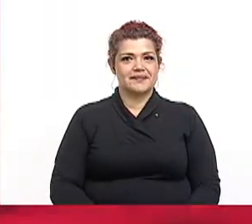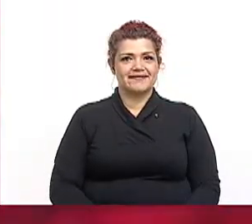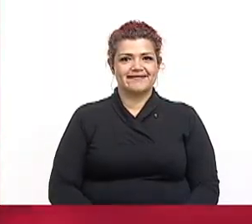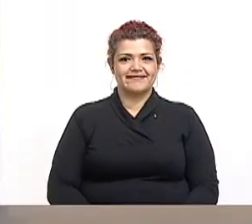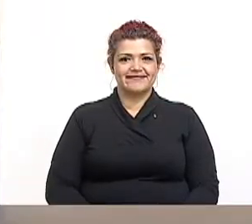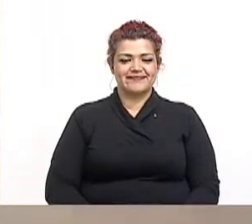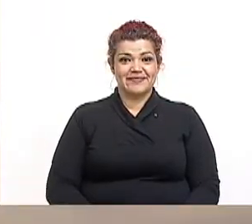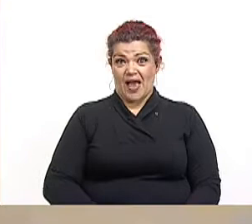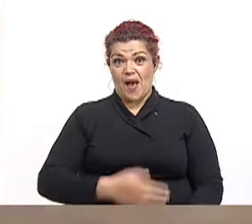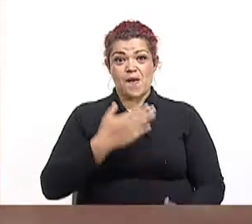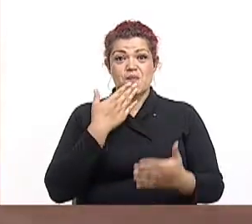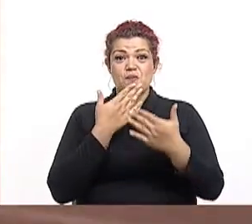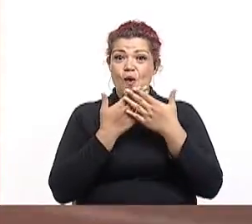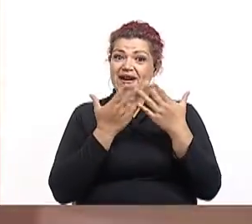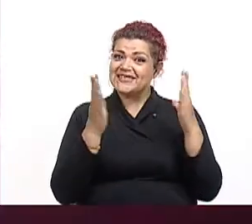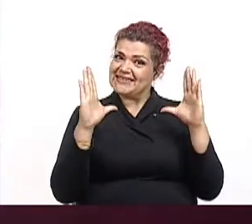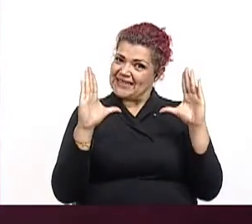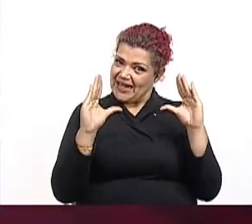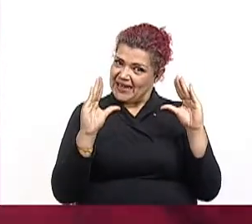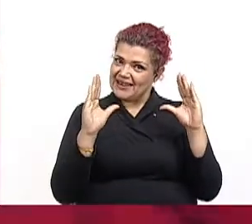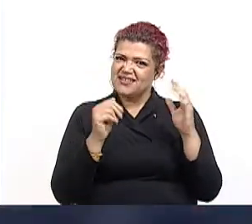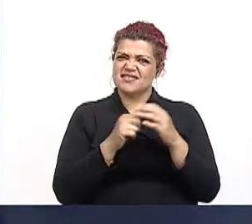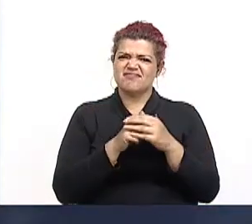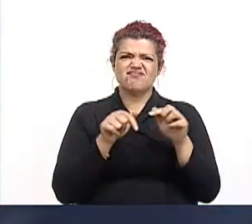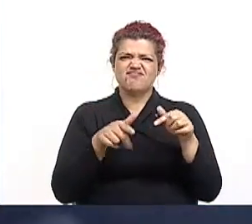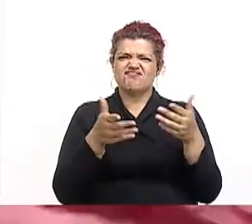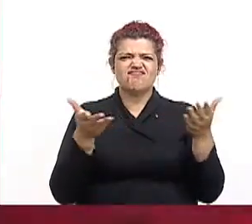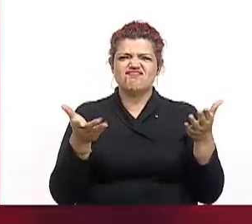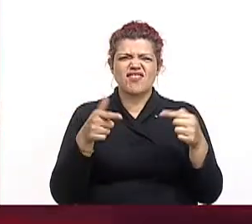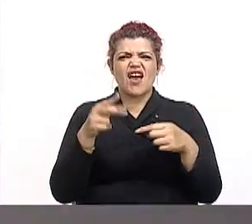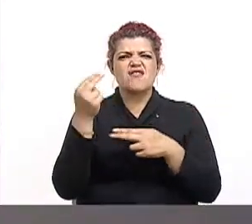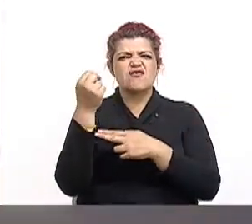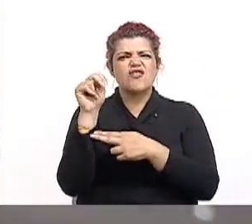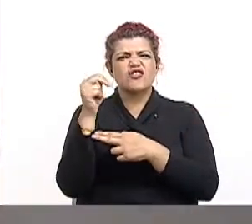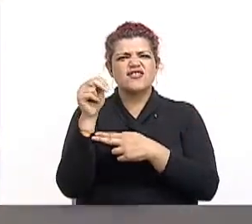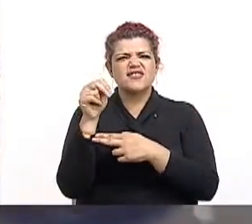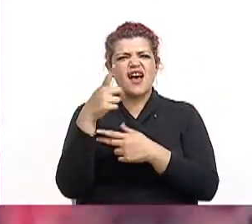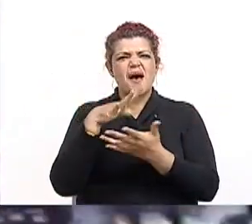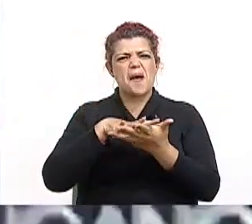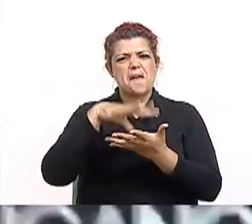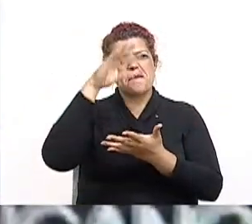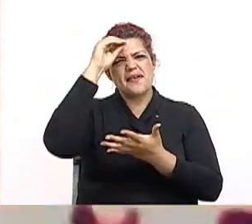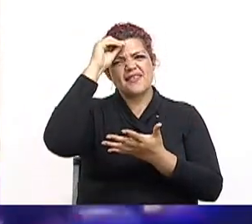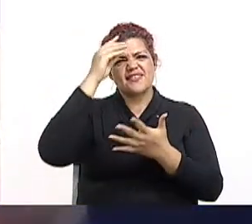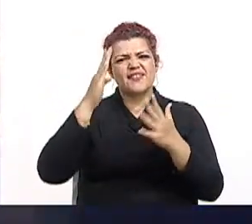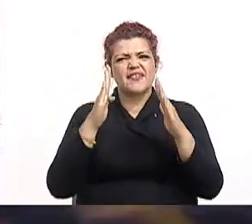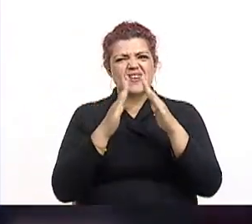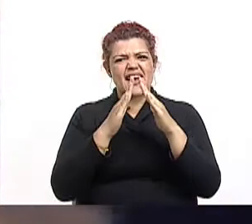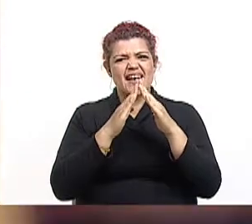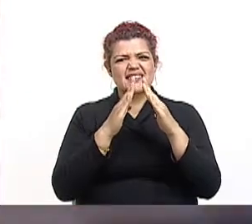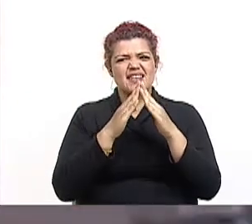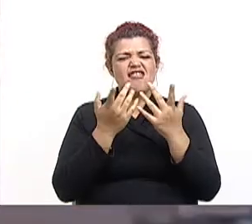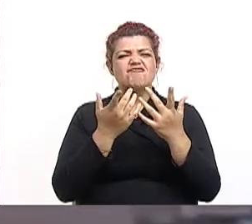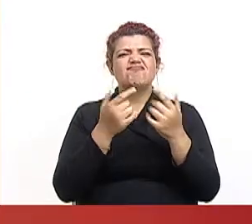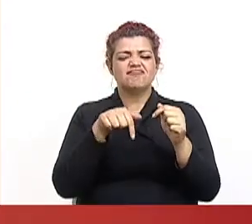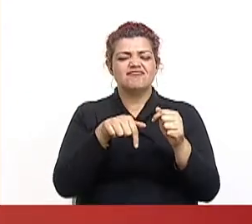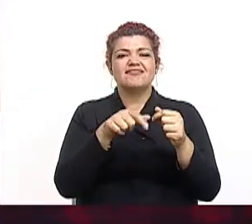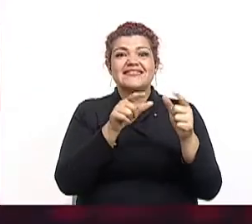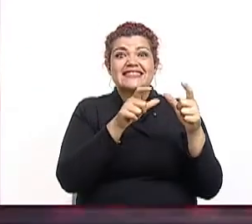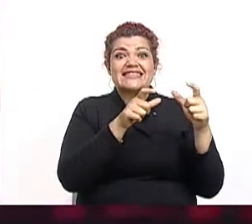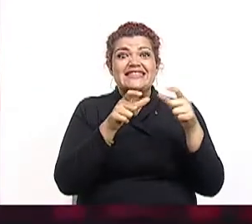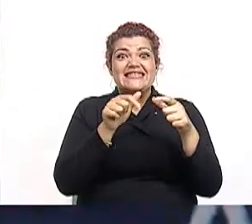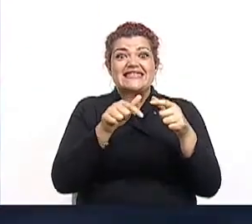Muy buenas tardes. Este es su noticiero Aprendo en Casa, con su sección deportiva.